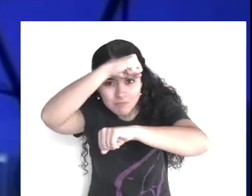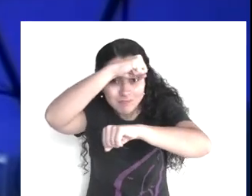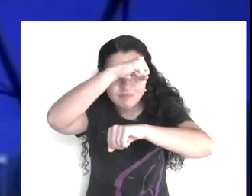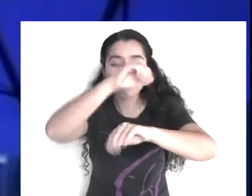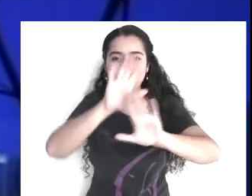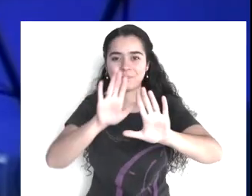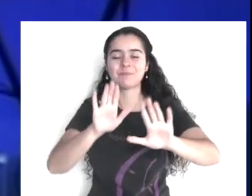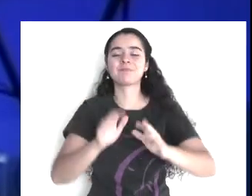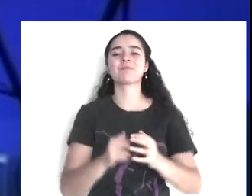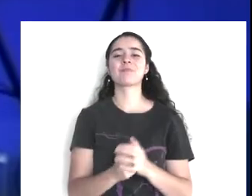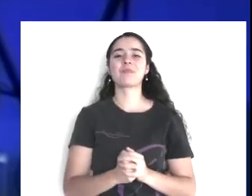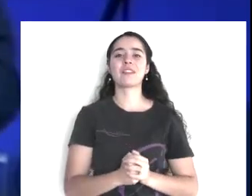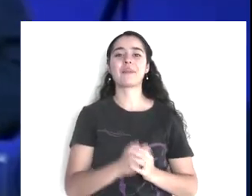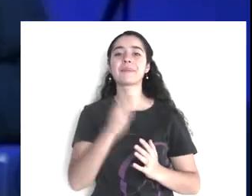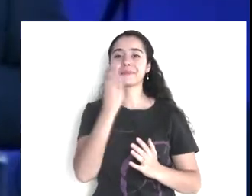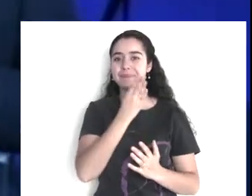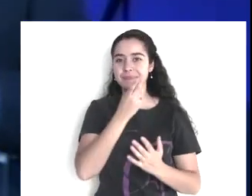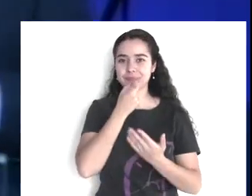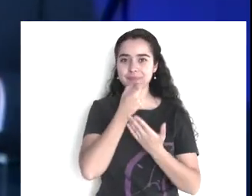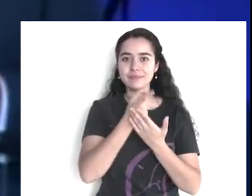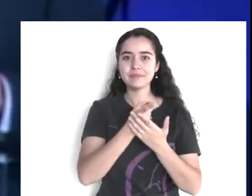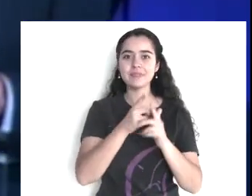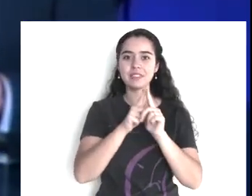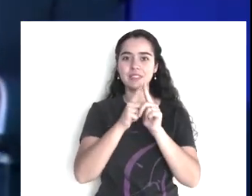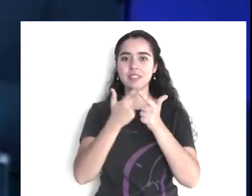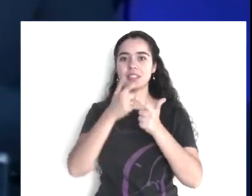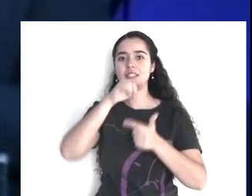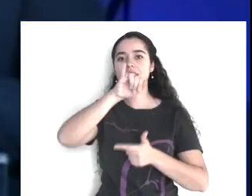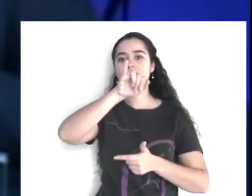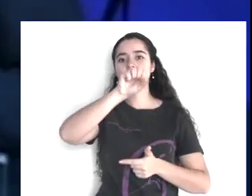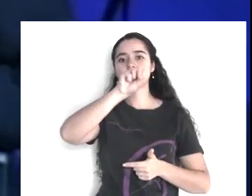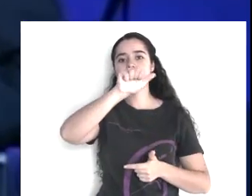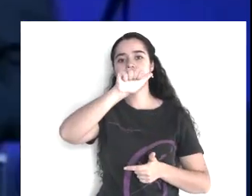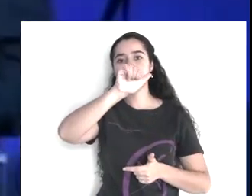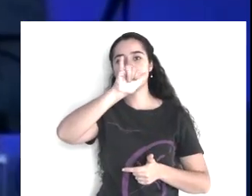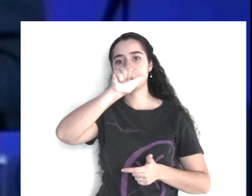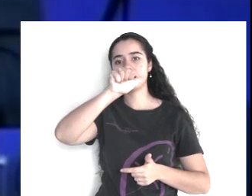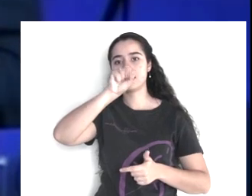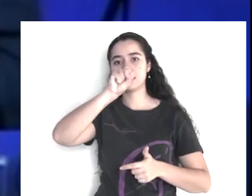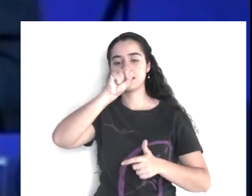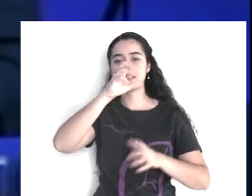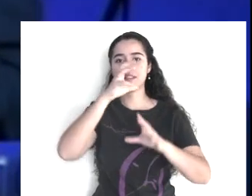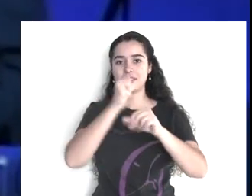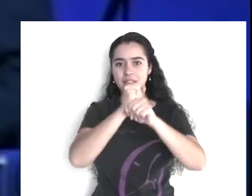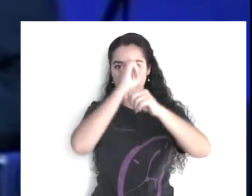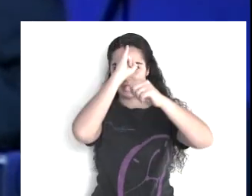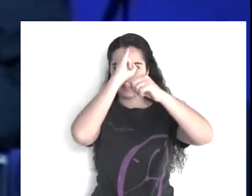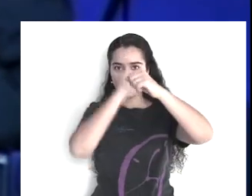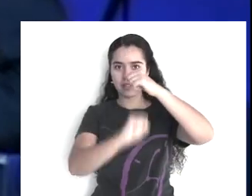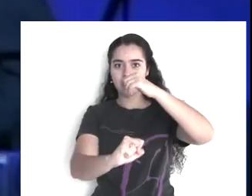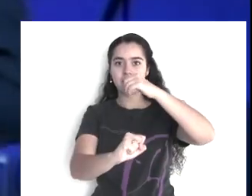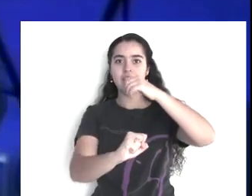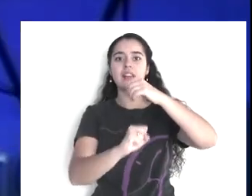que ustedes busquen. Está en Isaías capítulo 11, versículo 3.